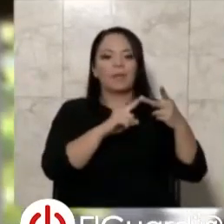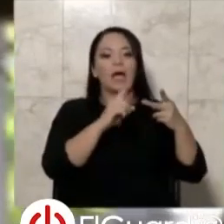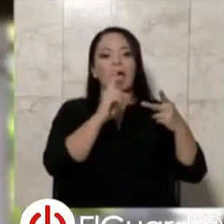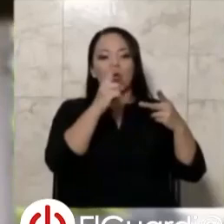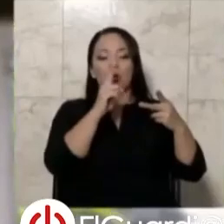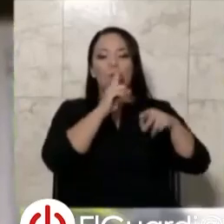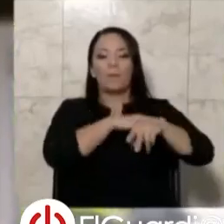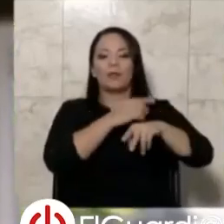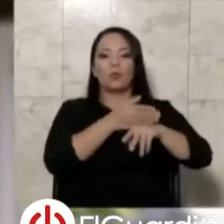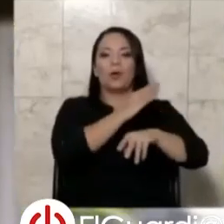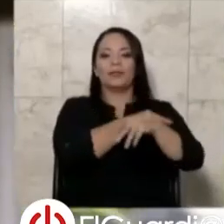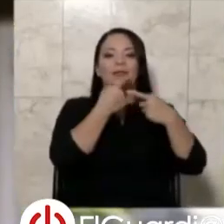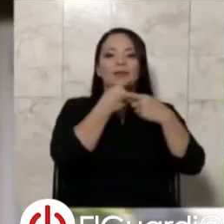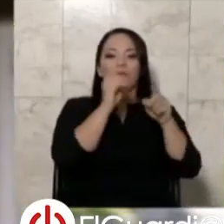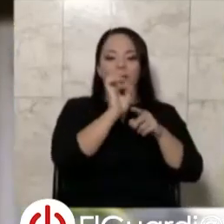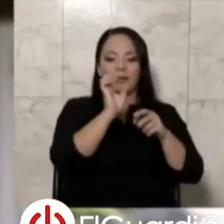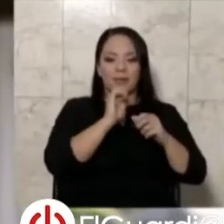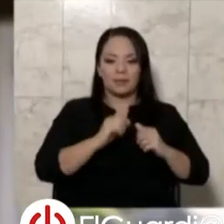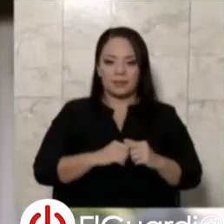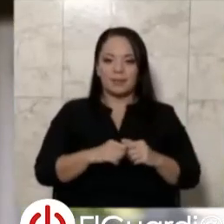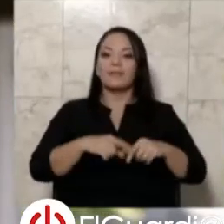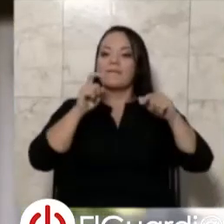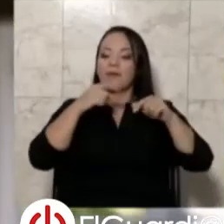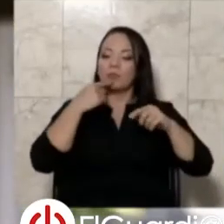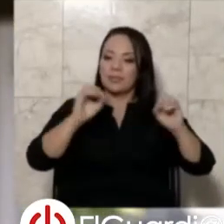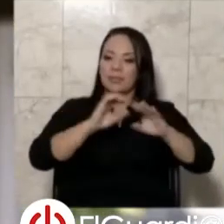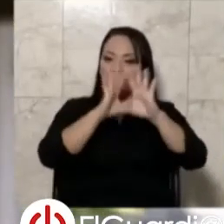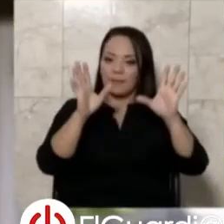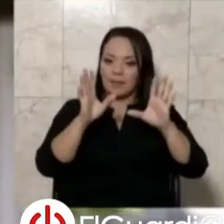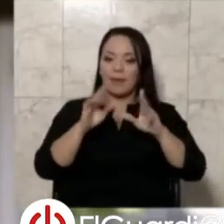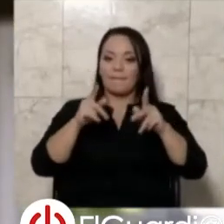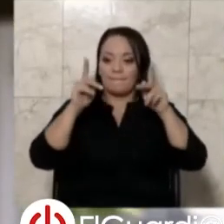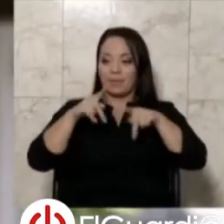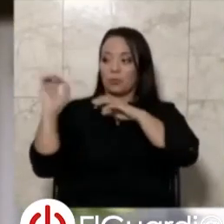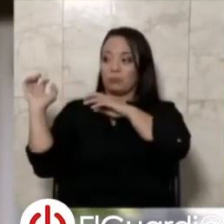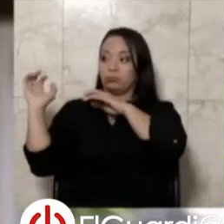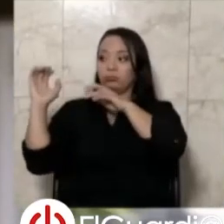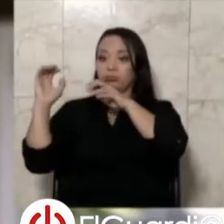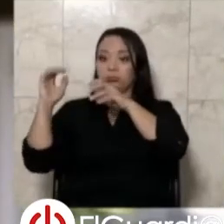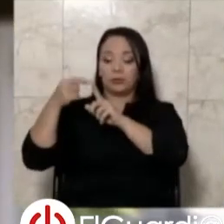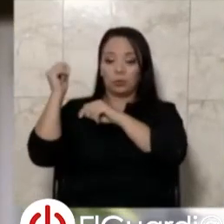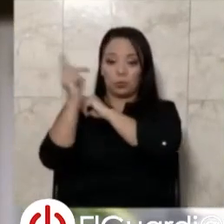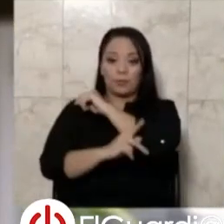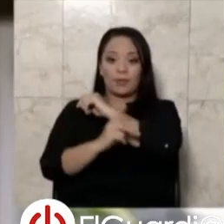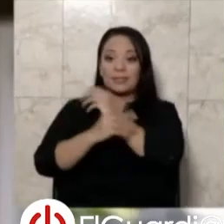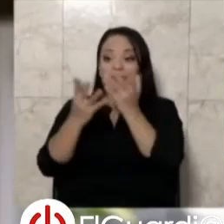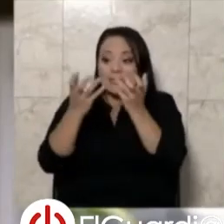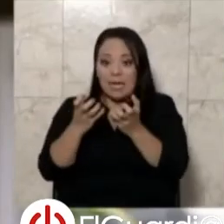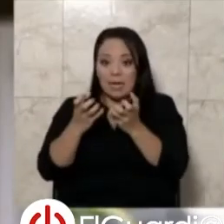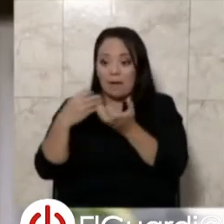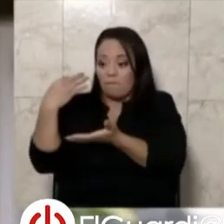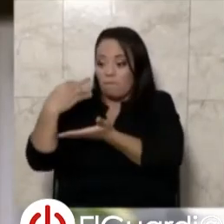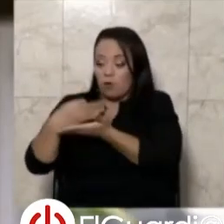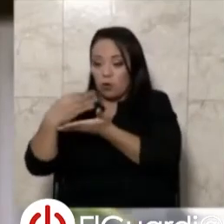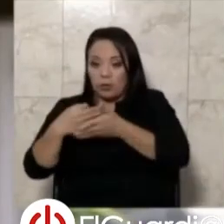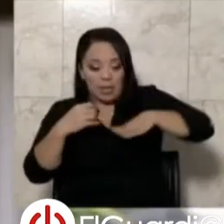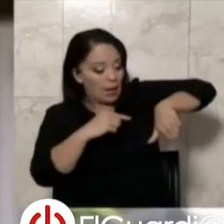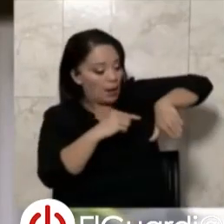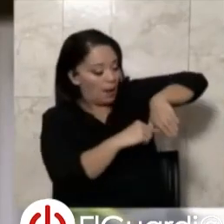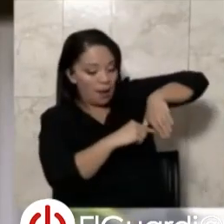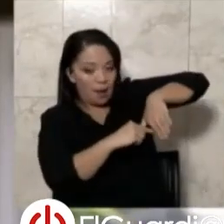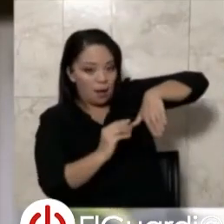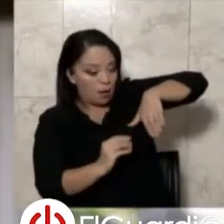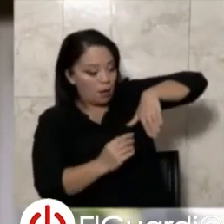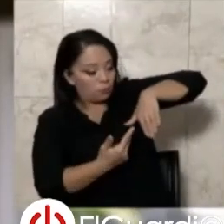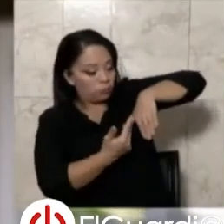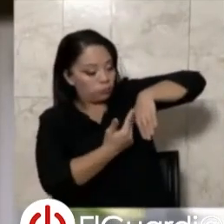declaratoria de emergencia. Y hay que ser claro, los migrantes quieren pasar de frontera a frontera. A ellos no les interesa